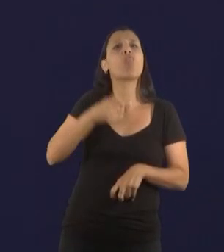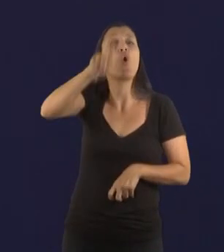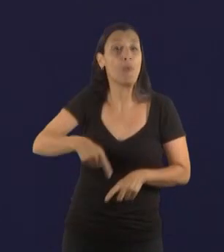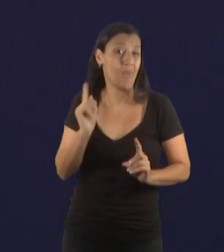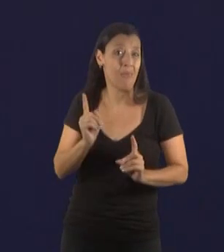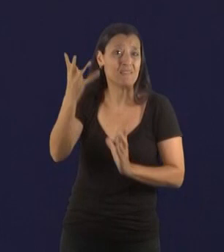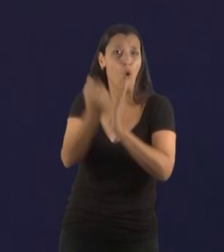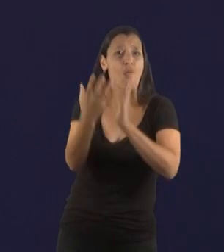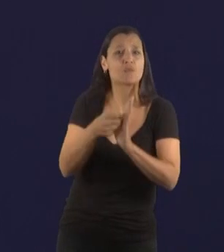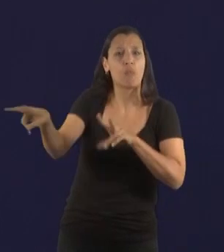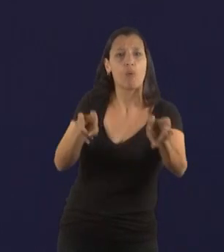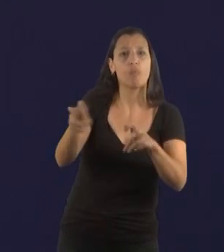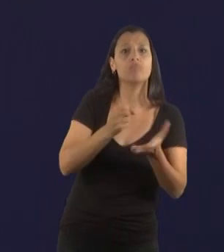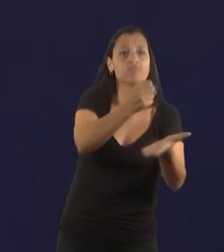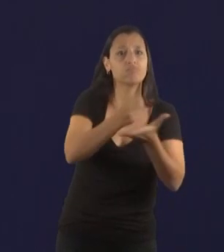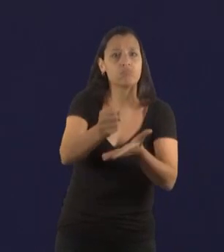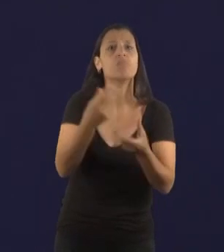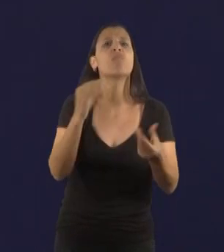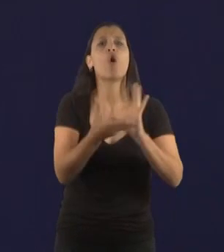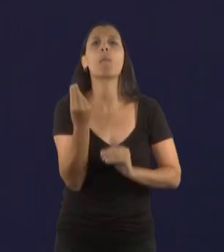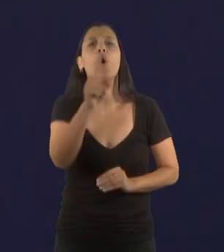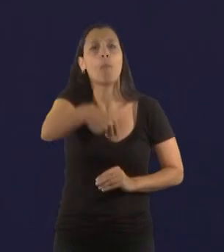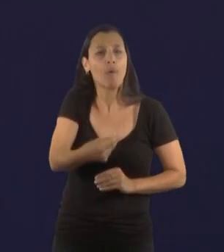extorsionando